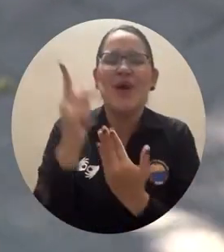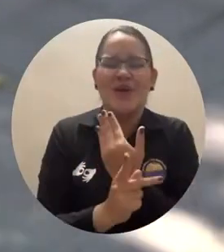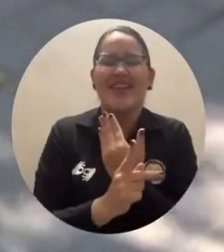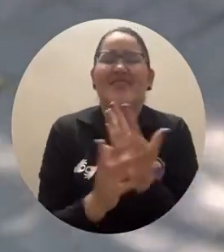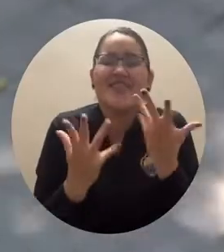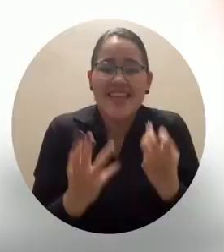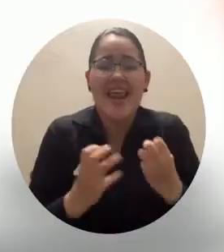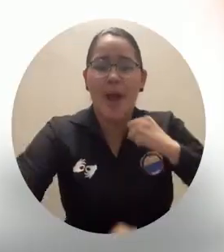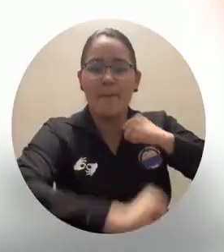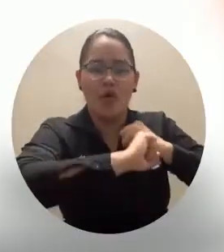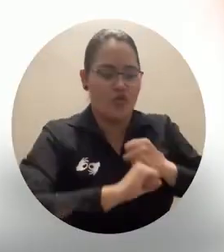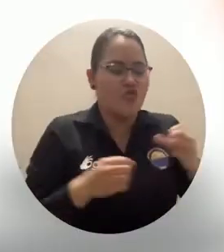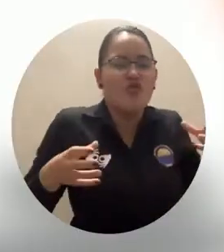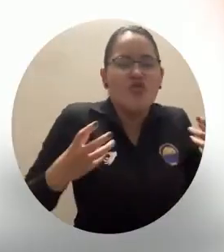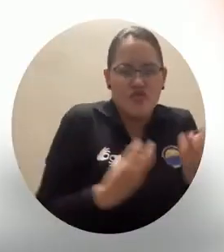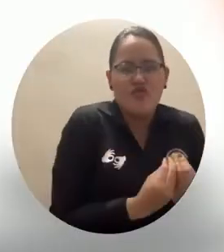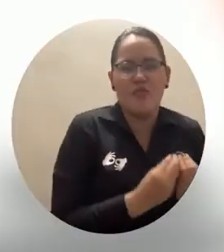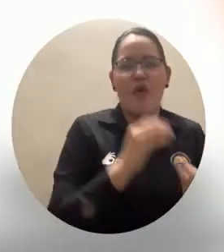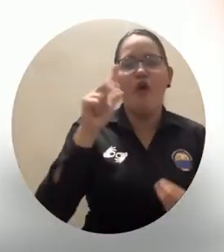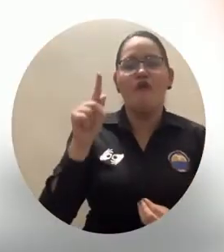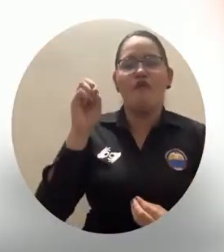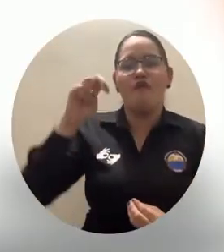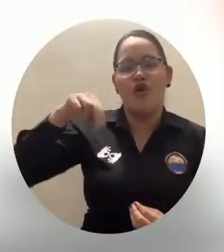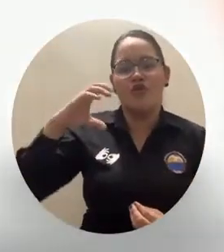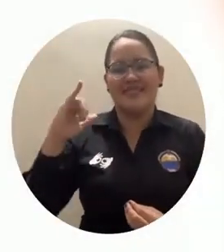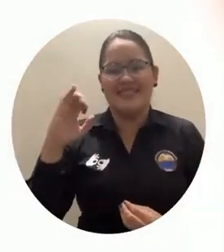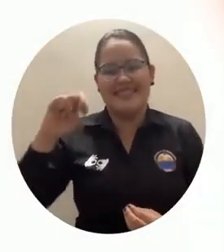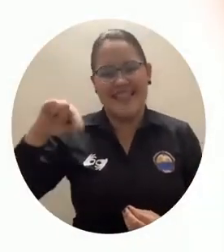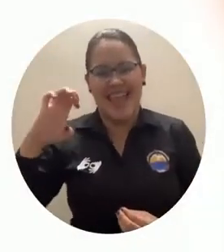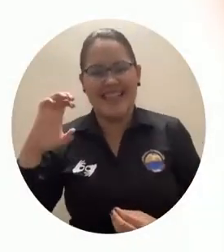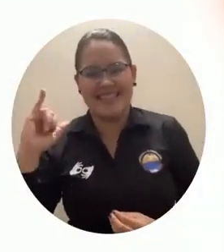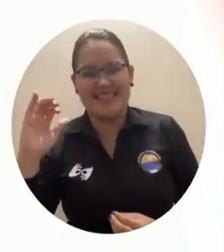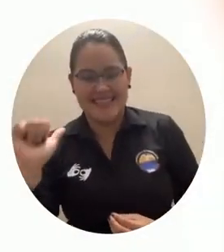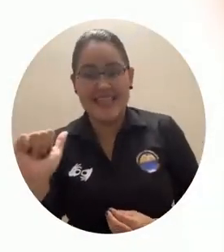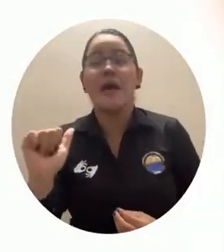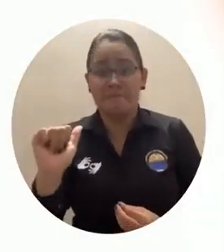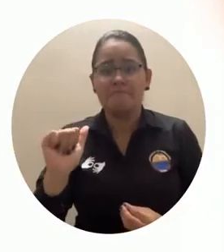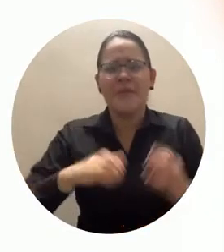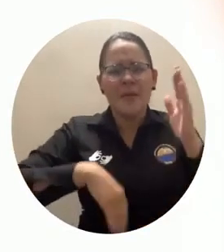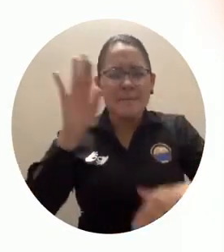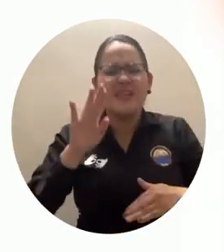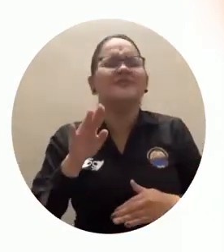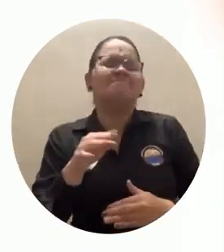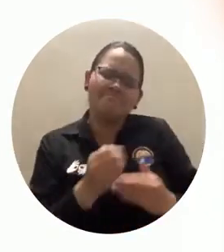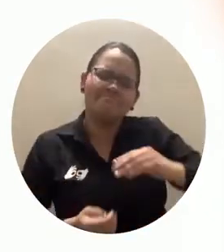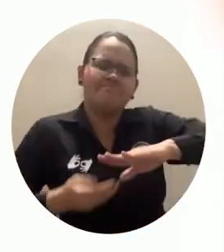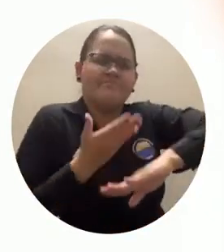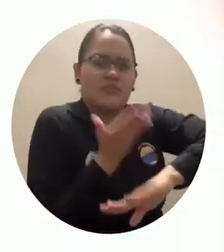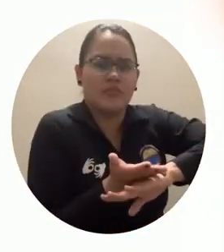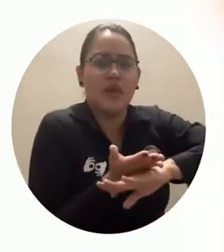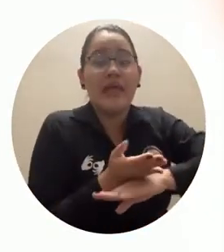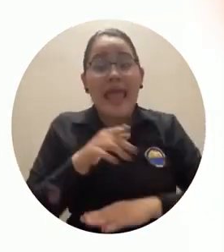tituló escala de riesgo y código qr herramientas de apoyo al protocolo de bioseguridad para la mitigación de kobe 19 de la